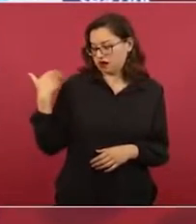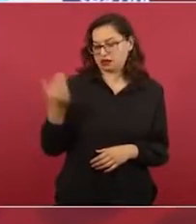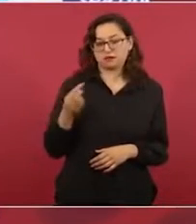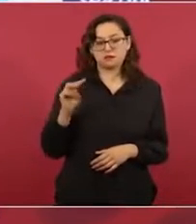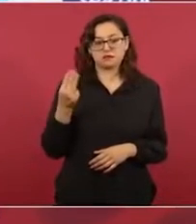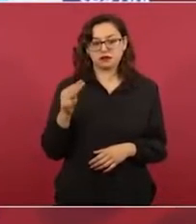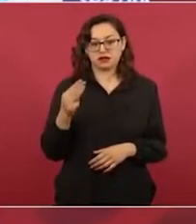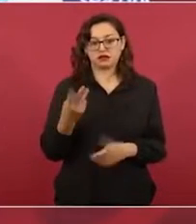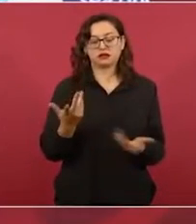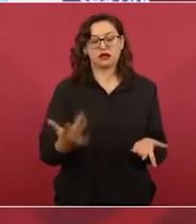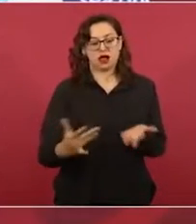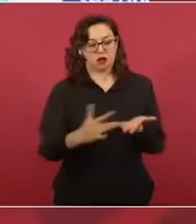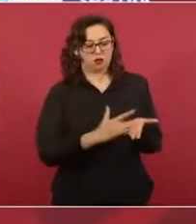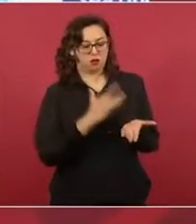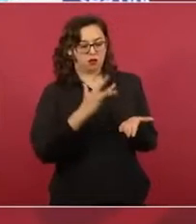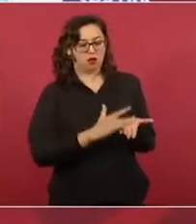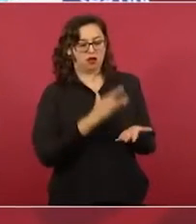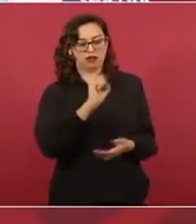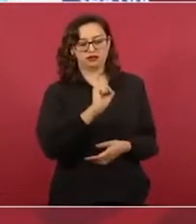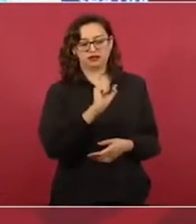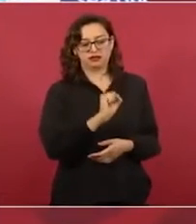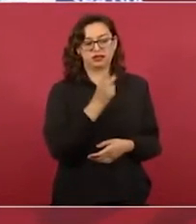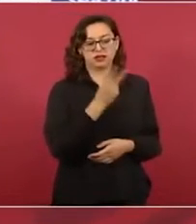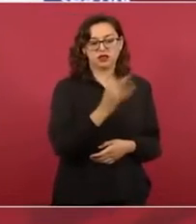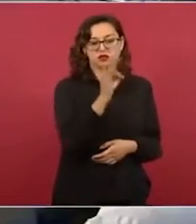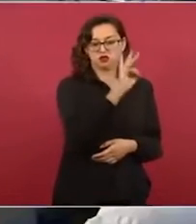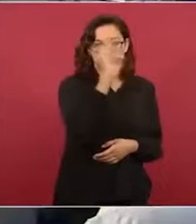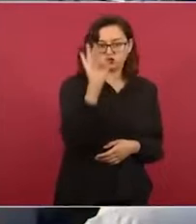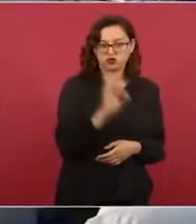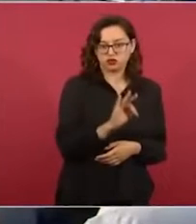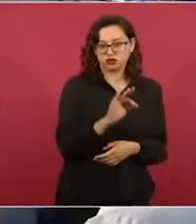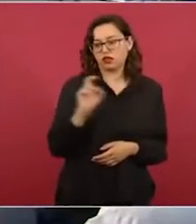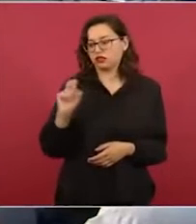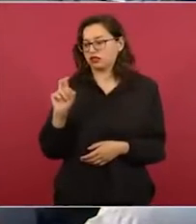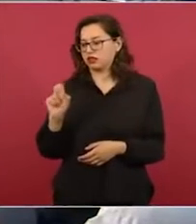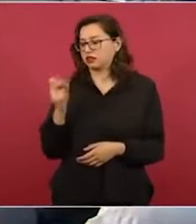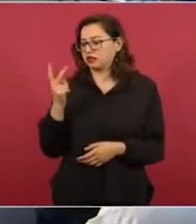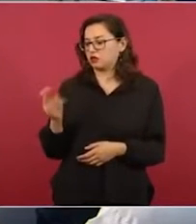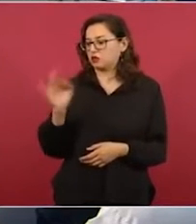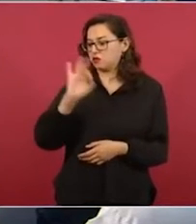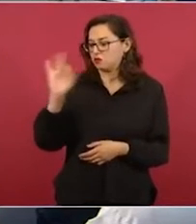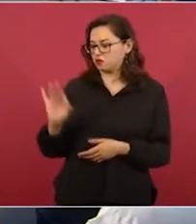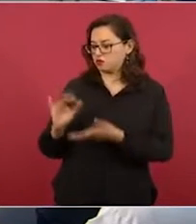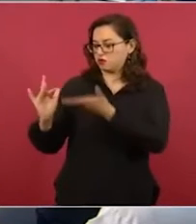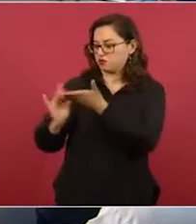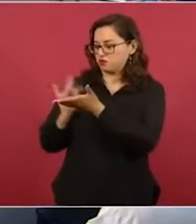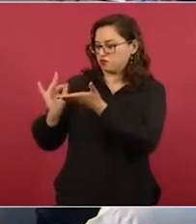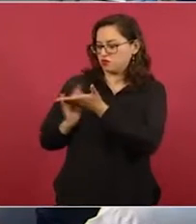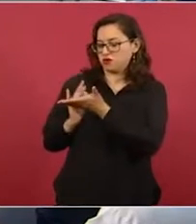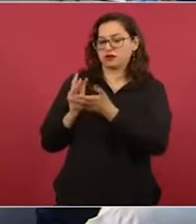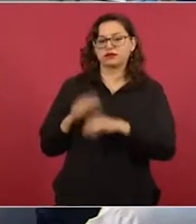62, 32, seguramente ya aquí fue en Iztapalapa